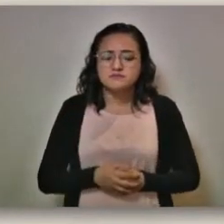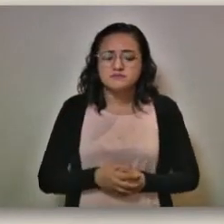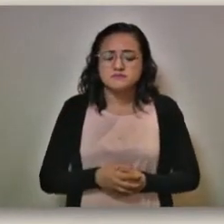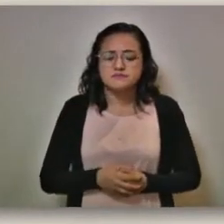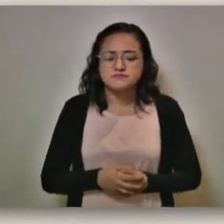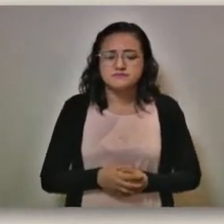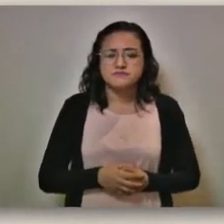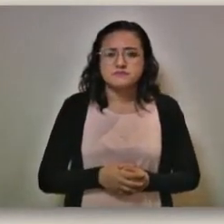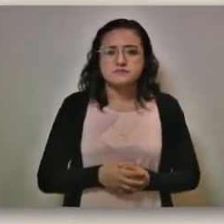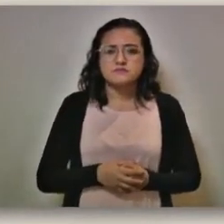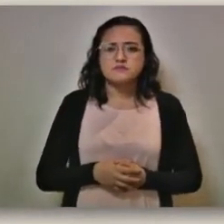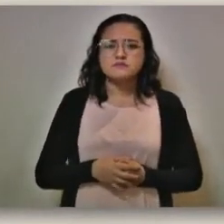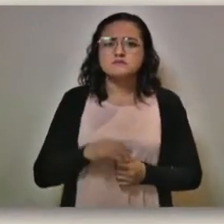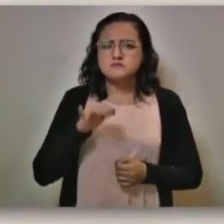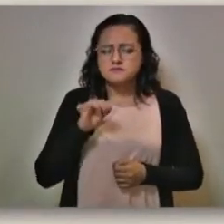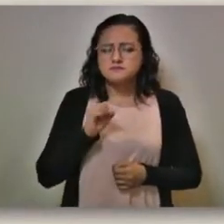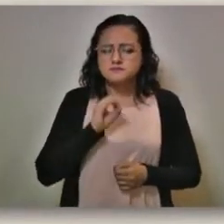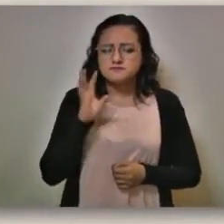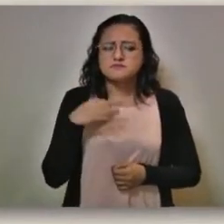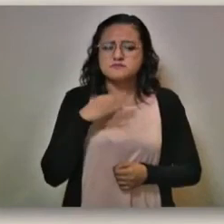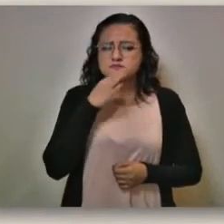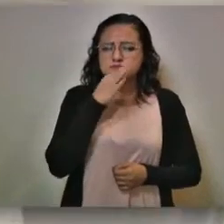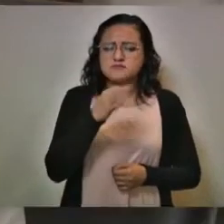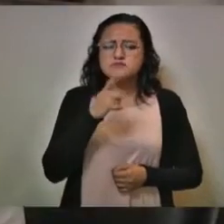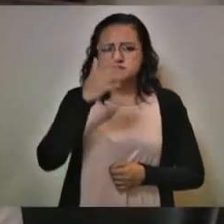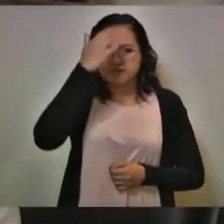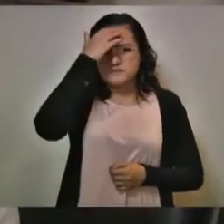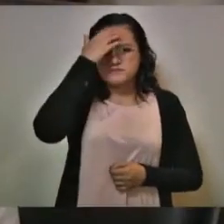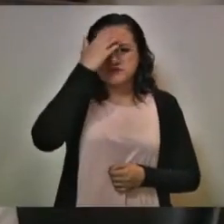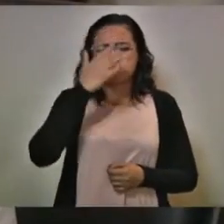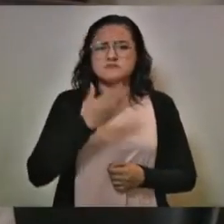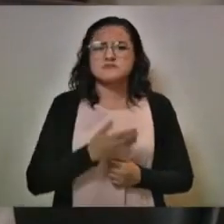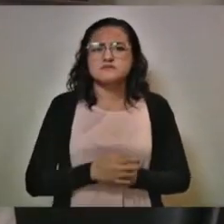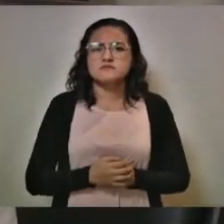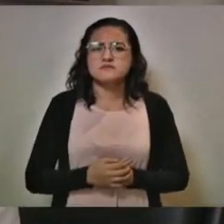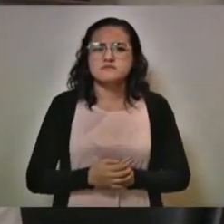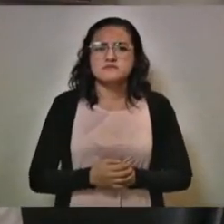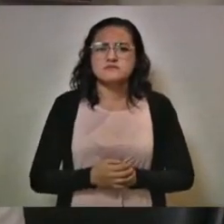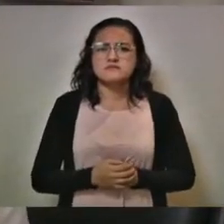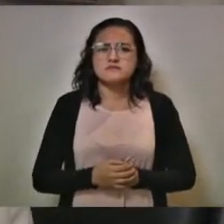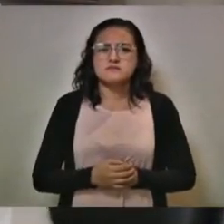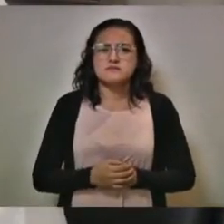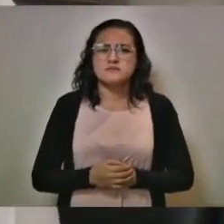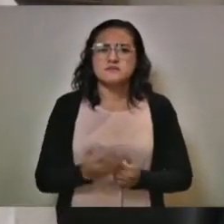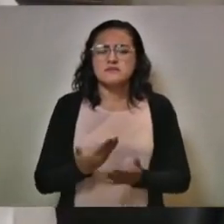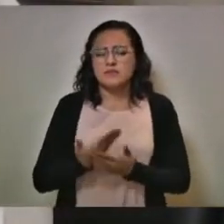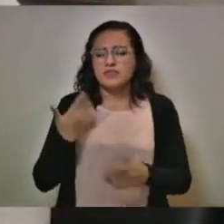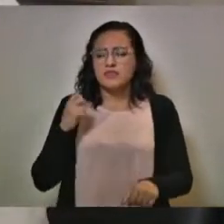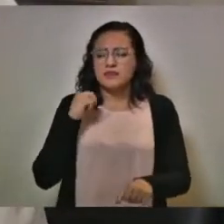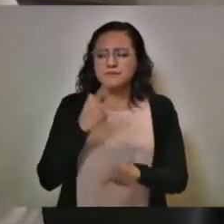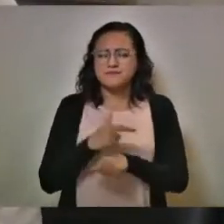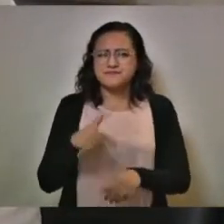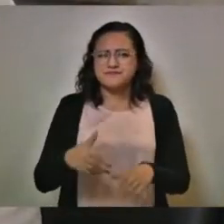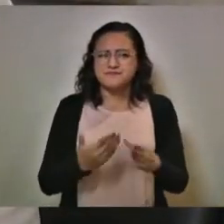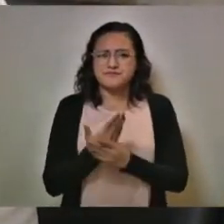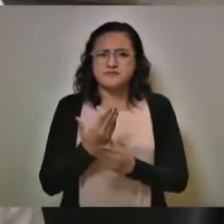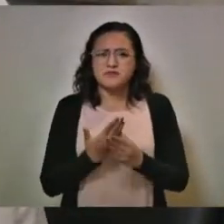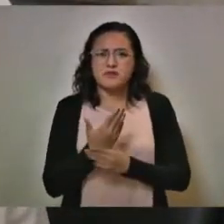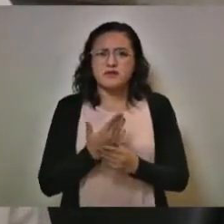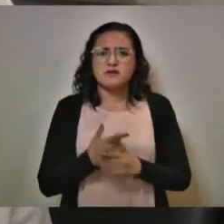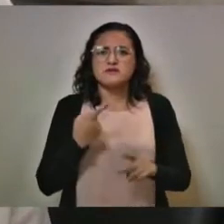Sí, informarte que sí tenemos conocimiento desde tempranas horas de esta mañana